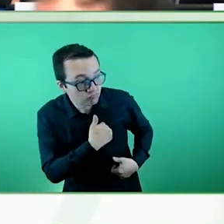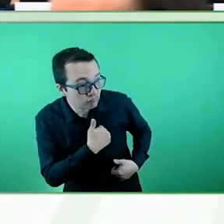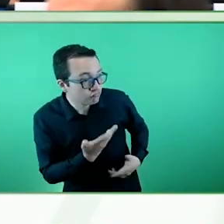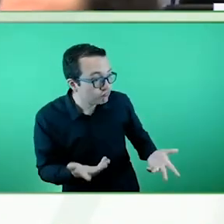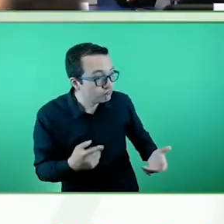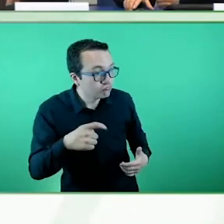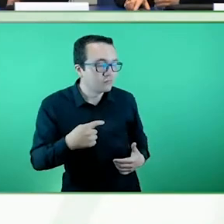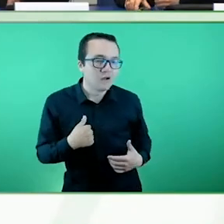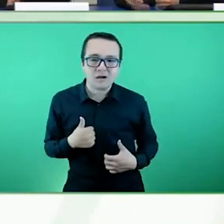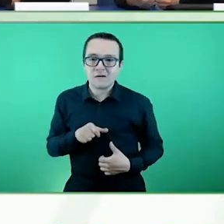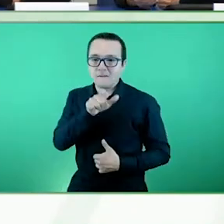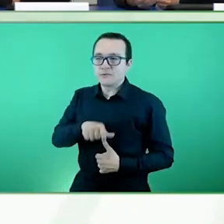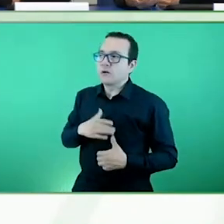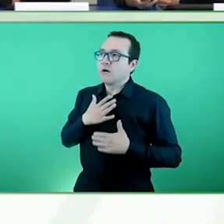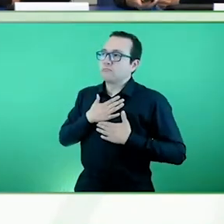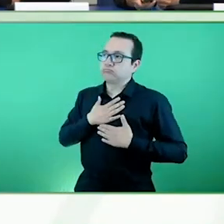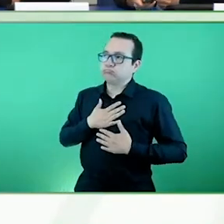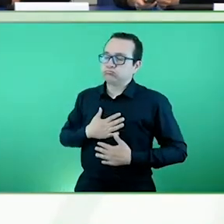pueda haber alguna caída.